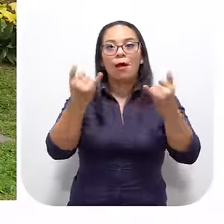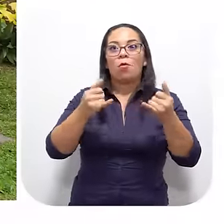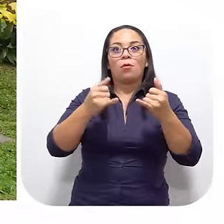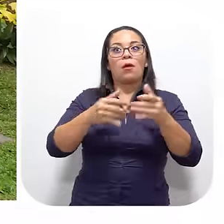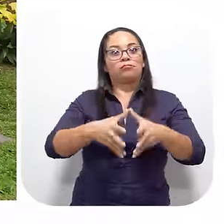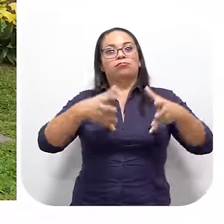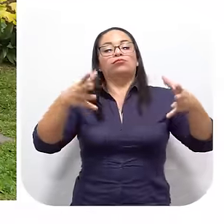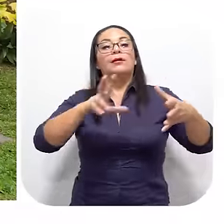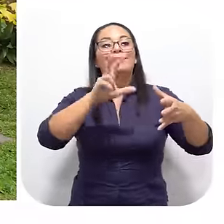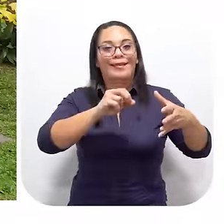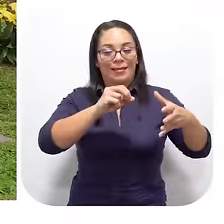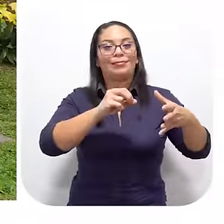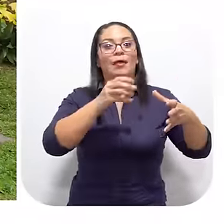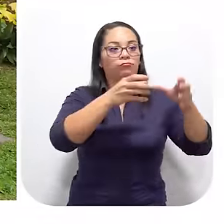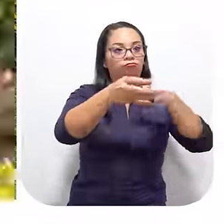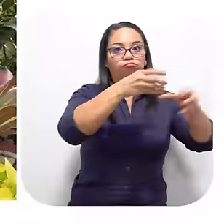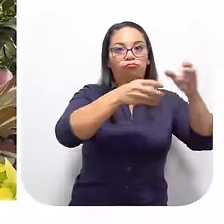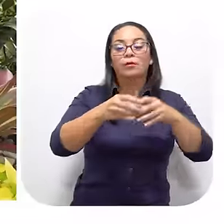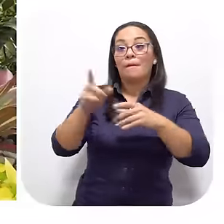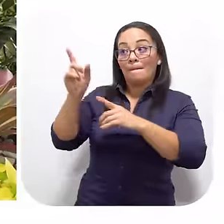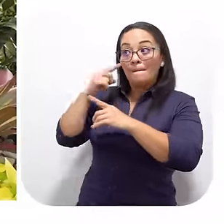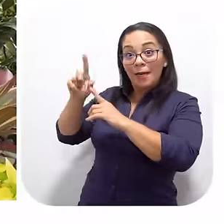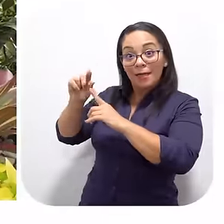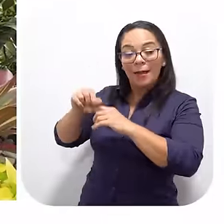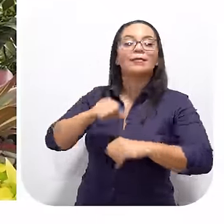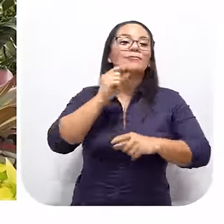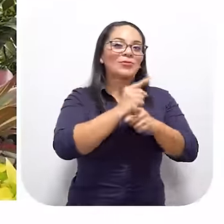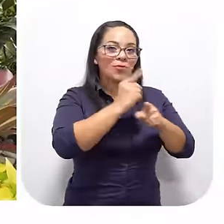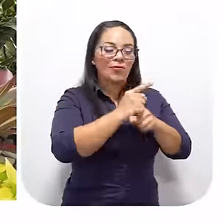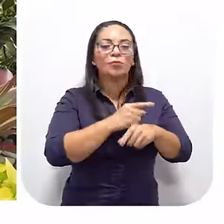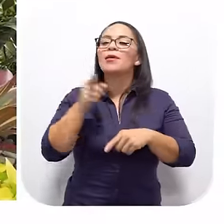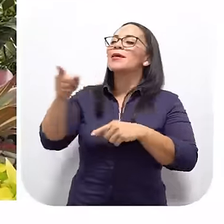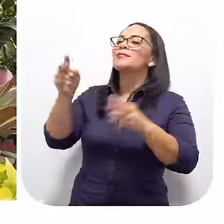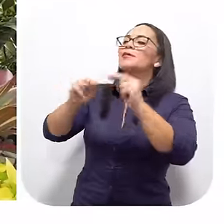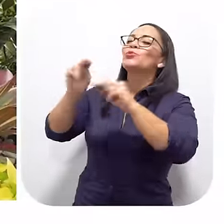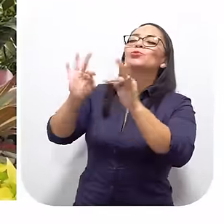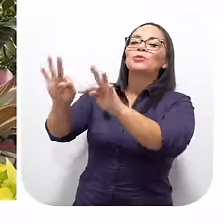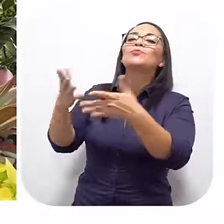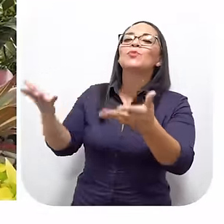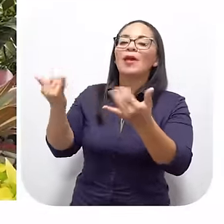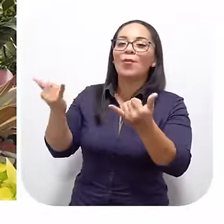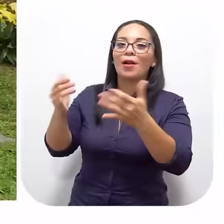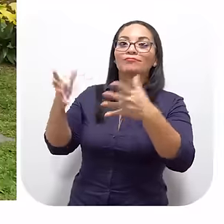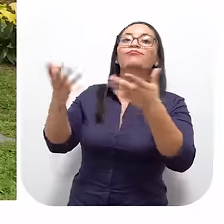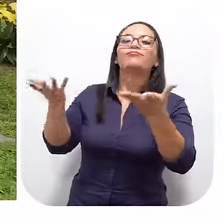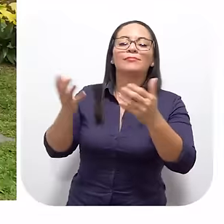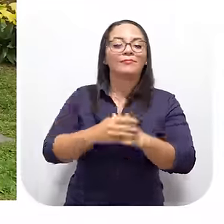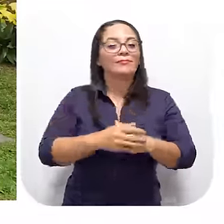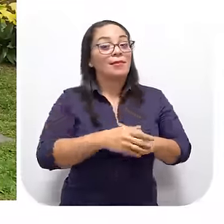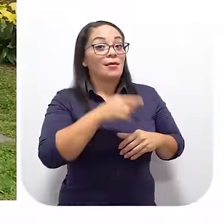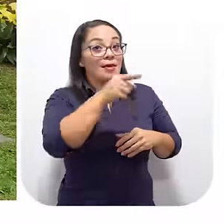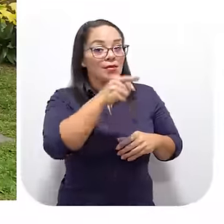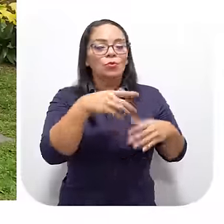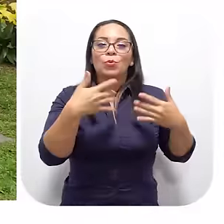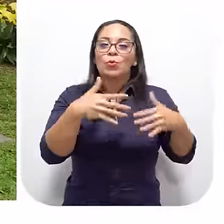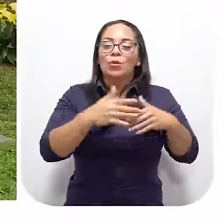tener Ya casi 30 cabinas En la comunidad Cabinas para alquilar Para alquilar Y cómo se está Moviendo ese negocio De turismo Y eso Eso